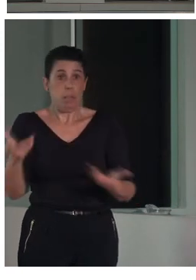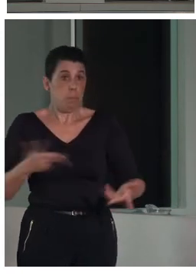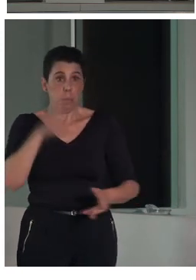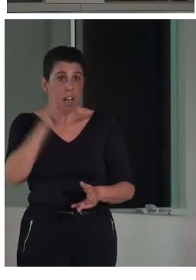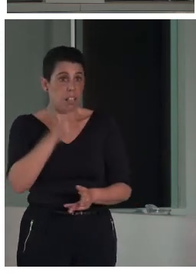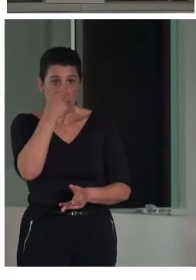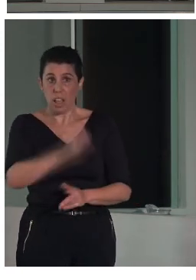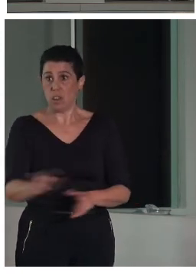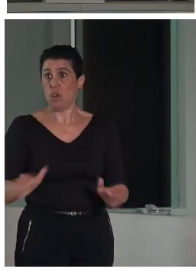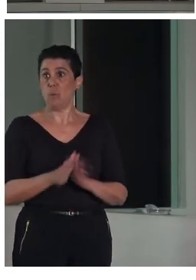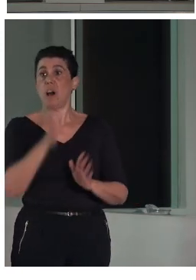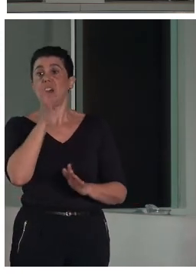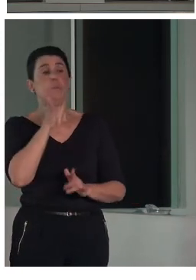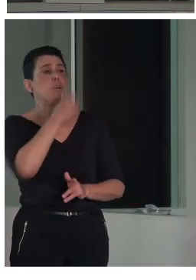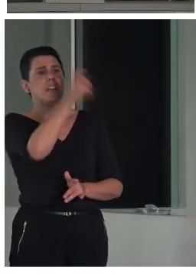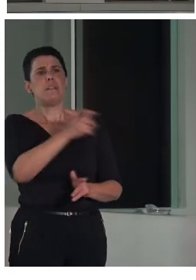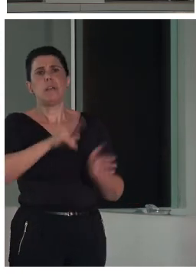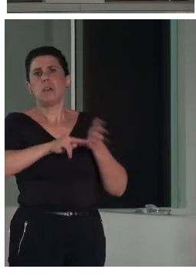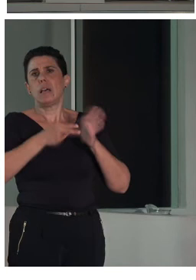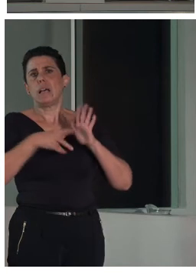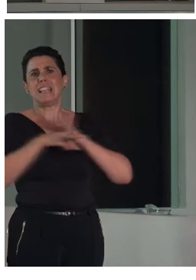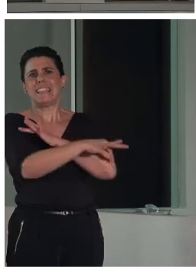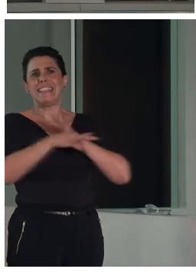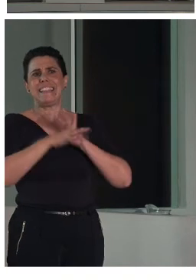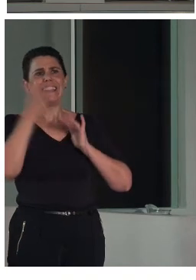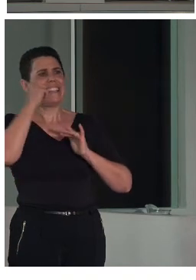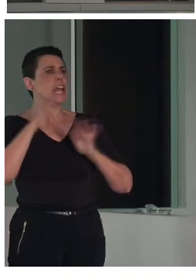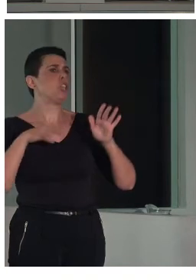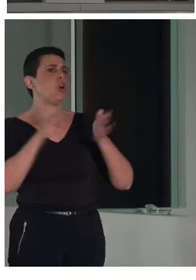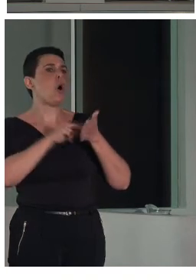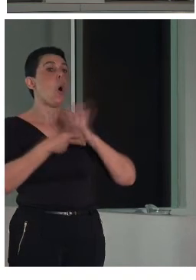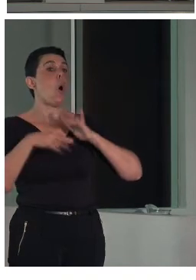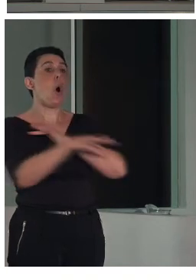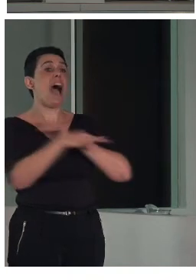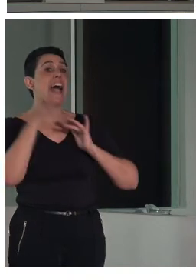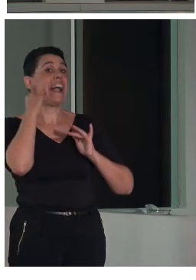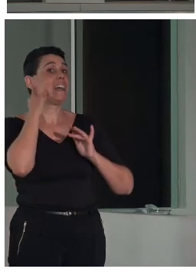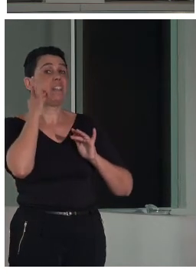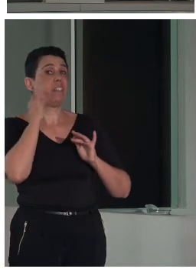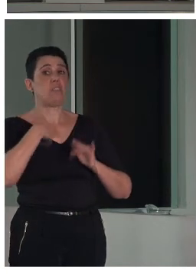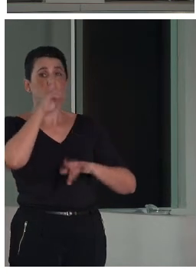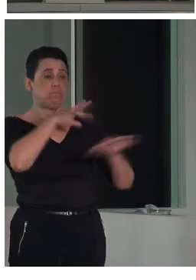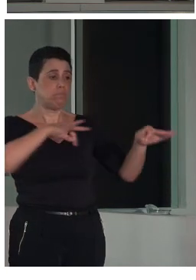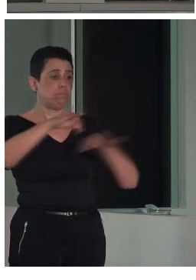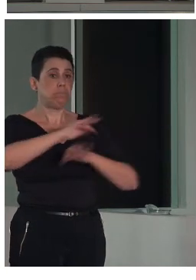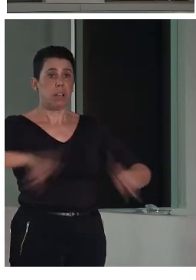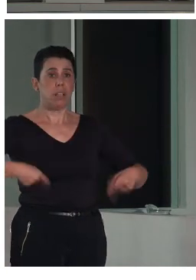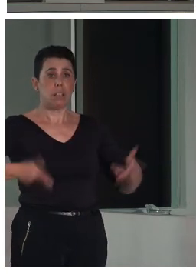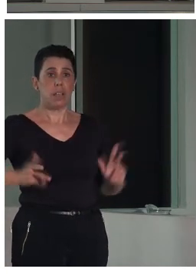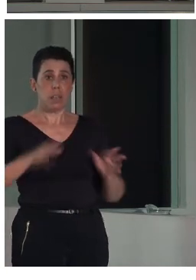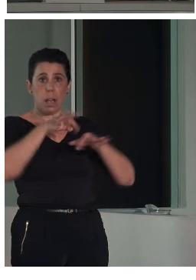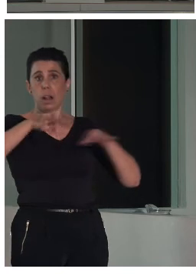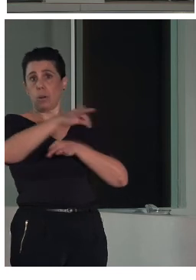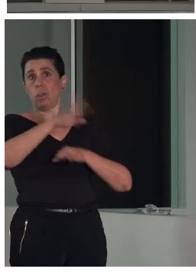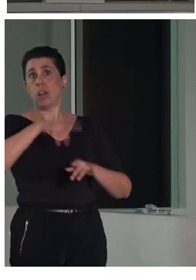la persona que las ha diseñado el arquitecto o arquitecta que las ha diseñado no se ha sentado en una silla de ruedas para probarla? bueno